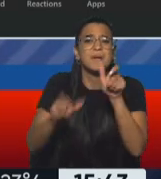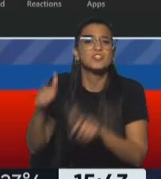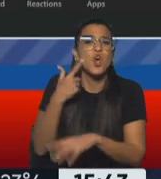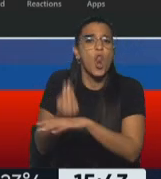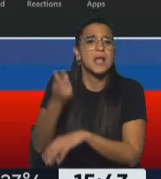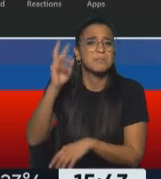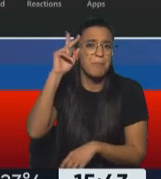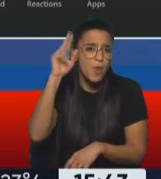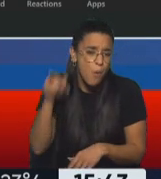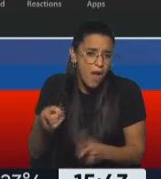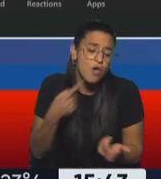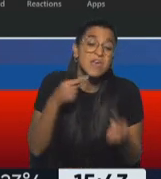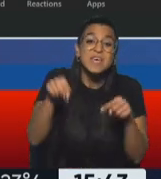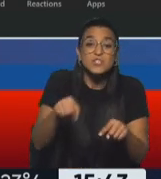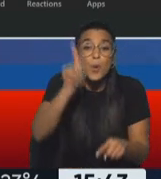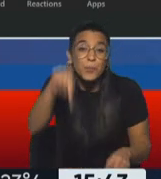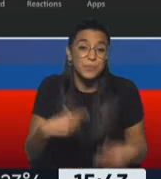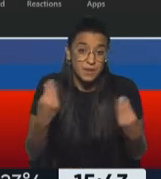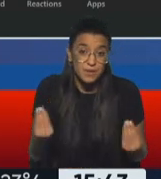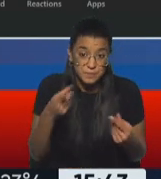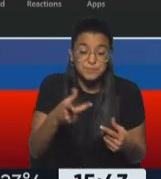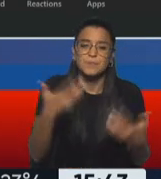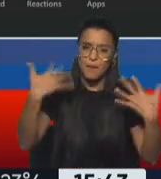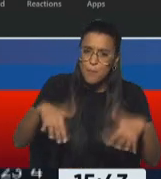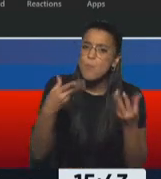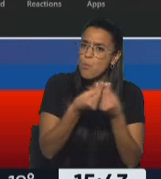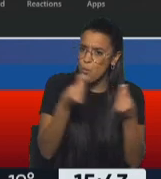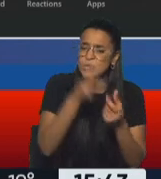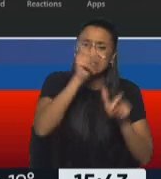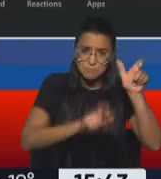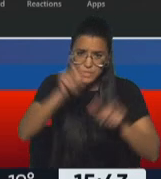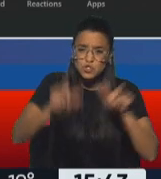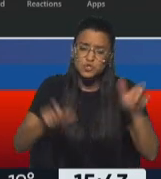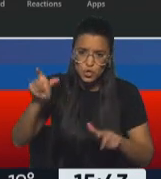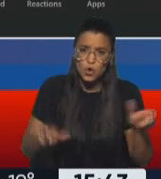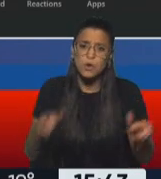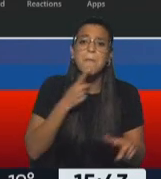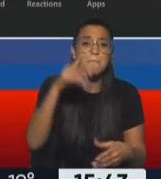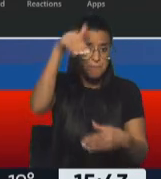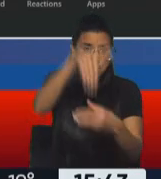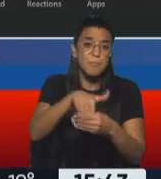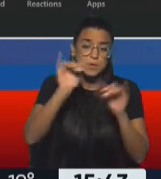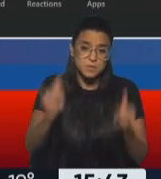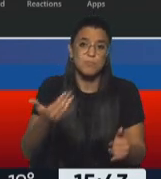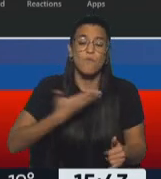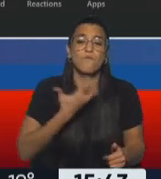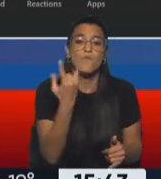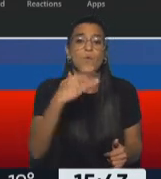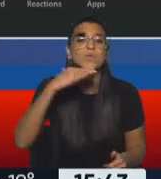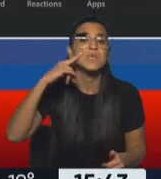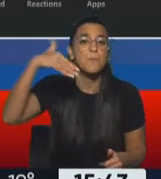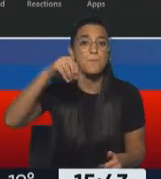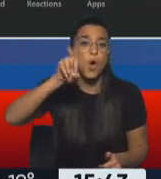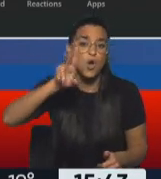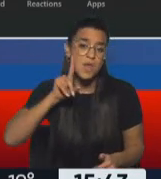¿no? Entonces, ¿eso qué implica? Eso implica que hubo un gran número de personas peruanas que votaron por Keiko Fujimori y que